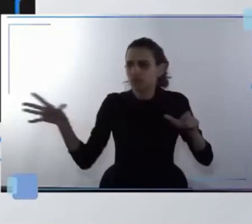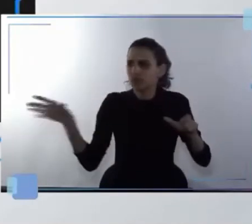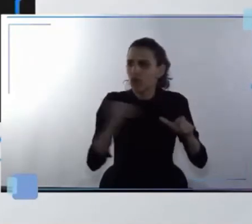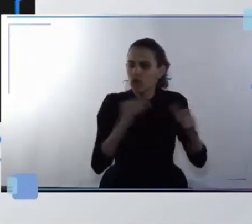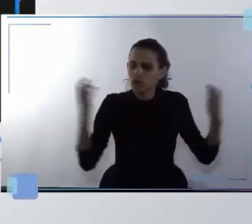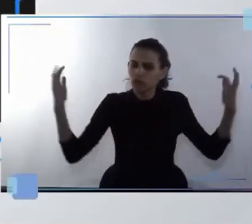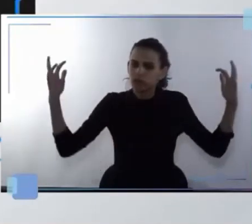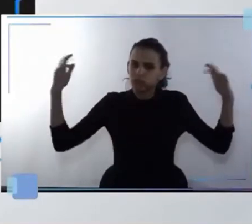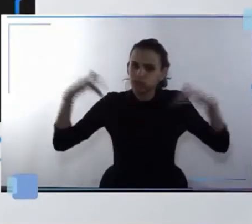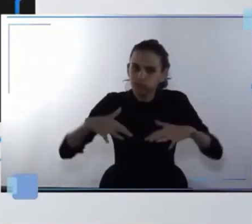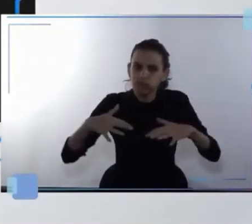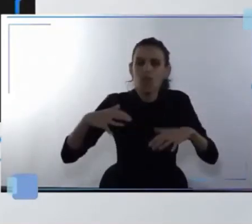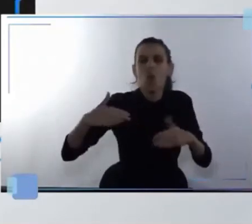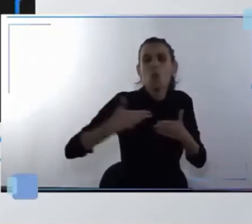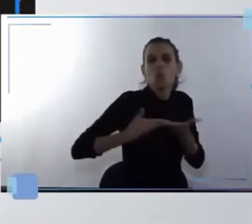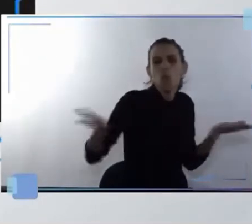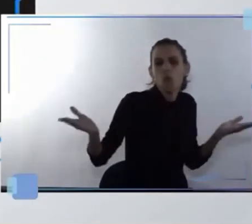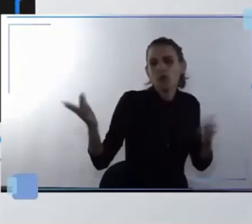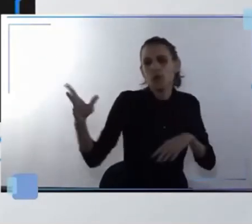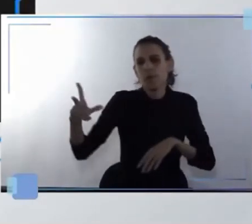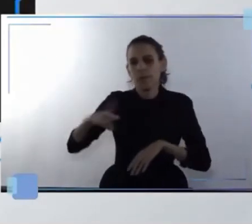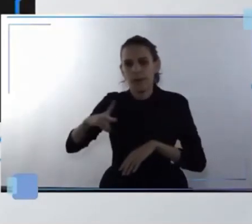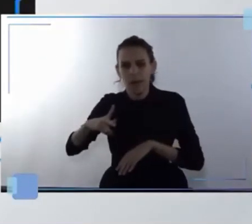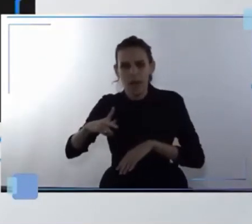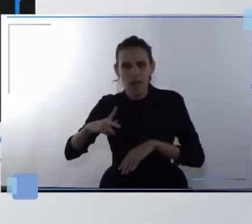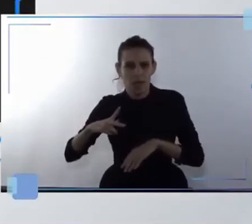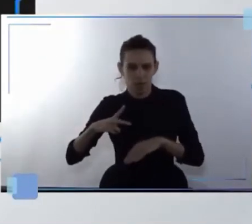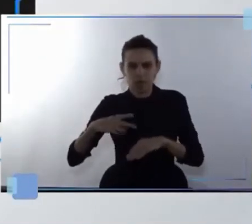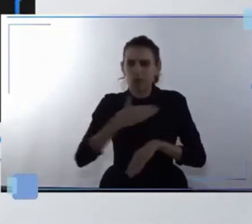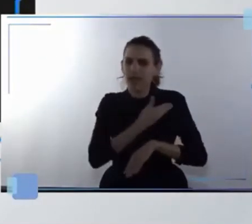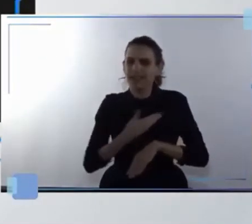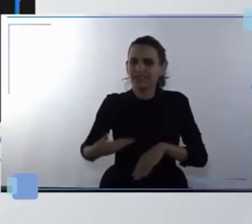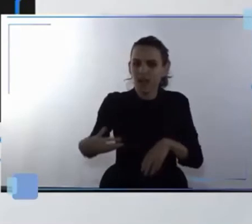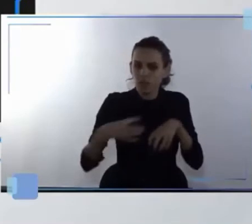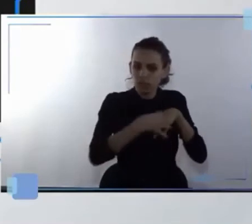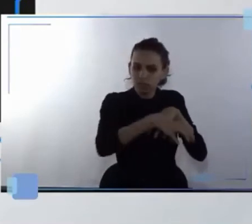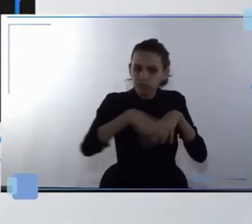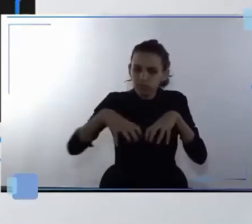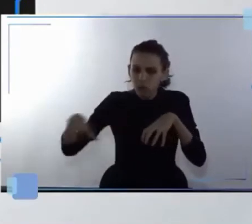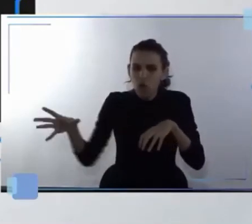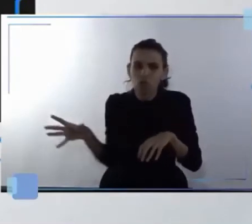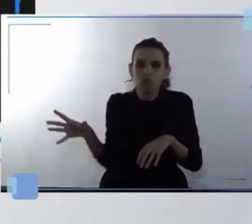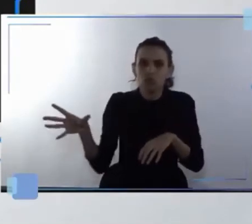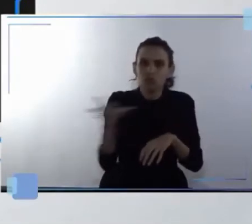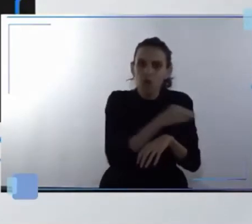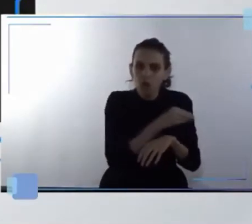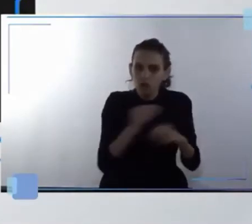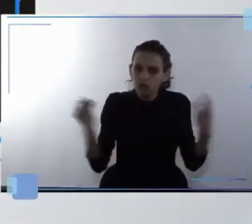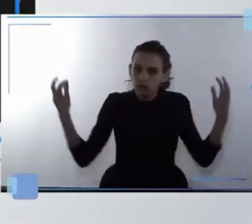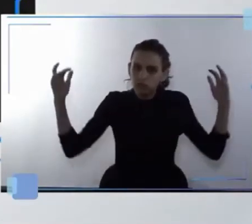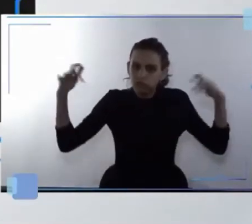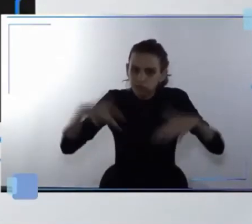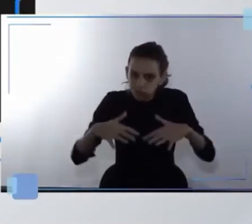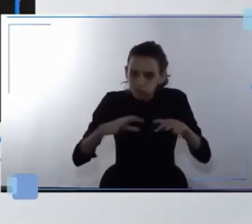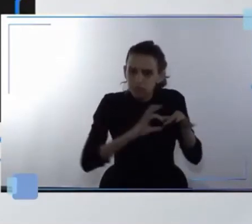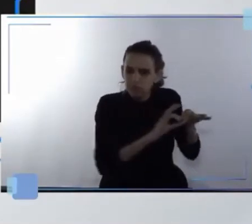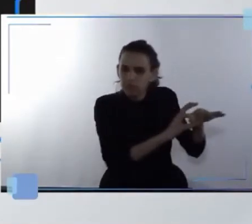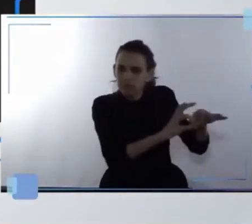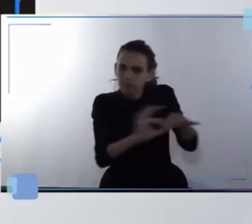público y privado de todos los niveles de gobierno del estado y del estado que sea intersectorial